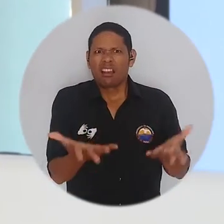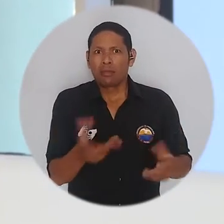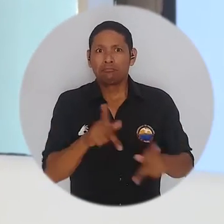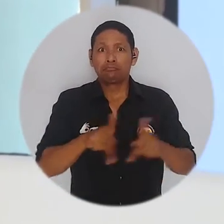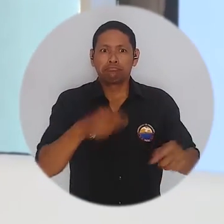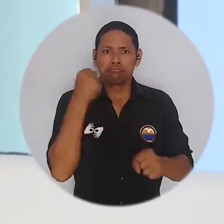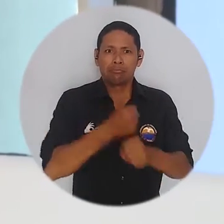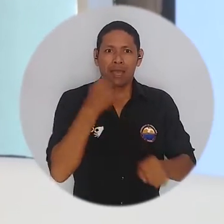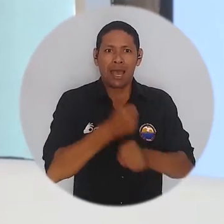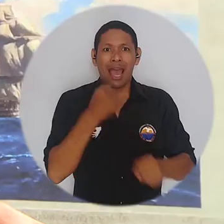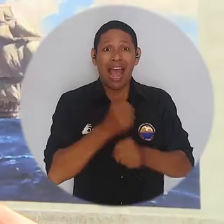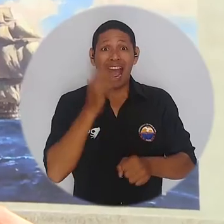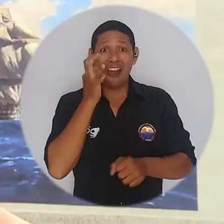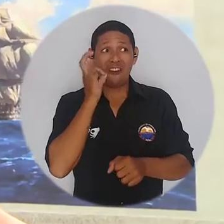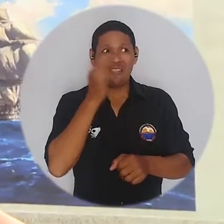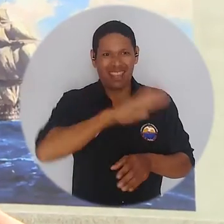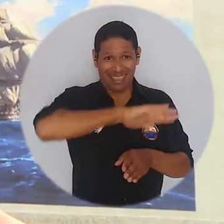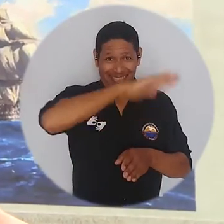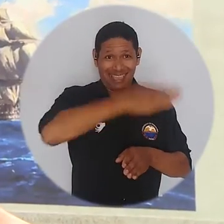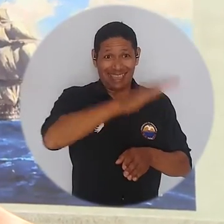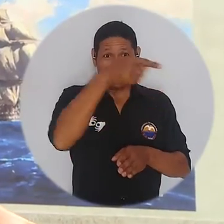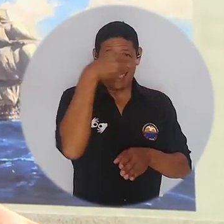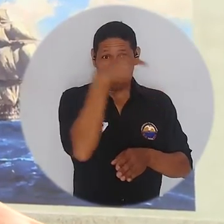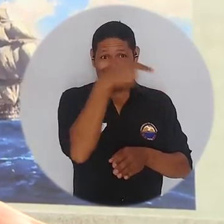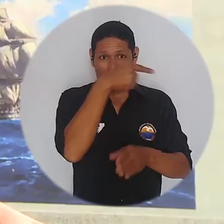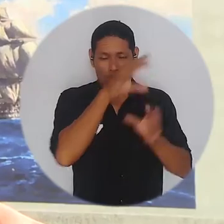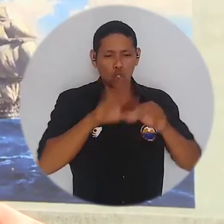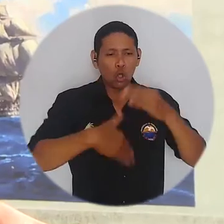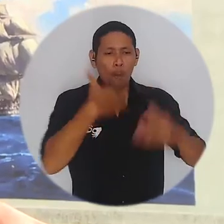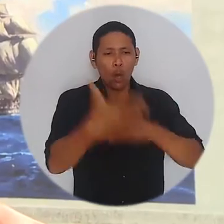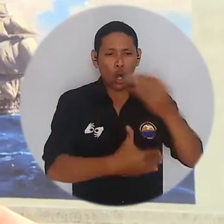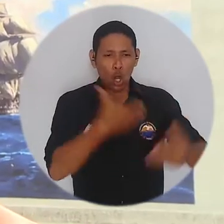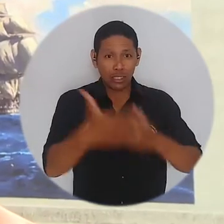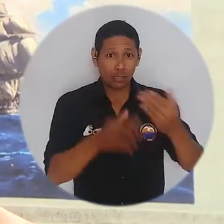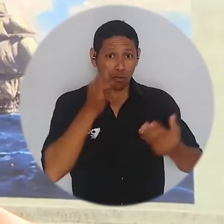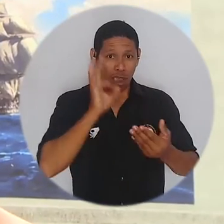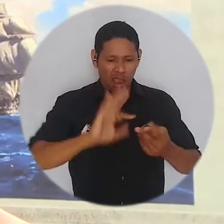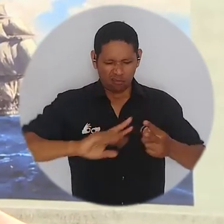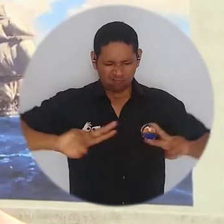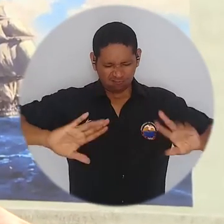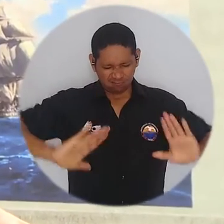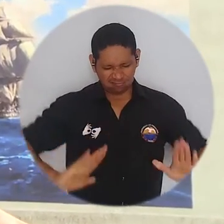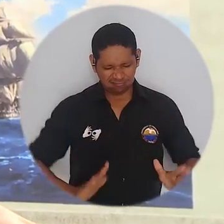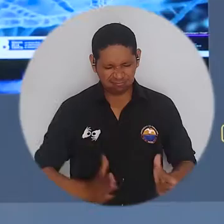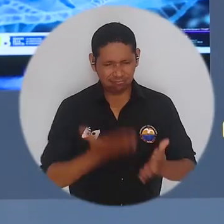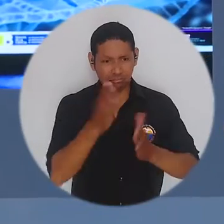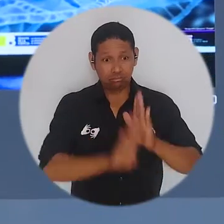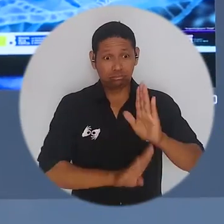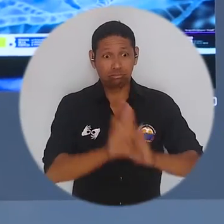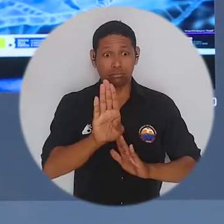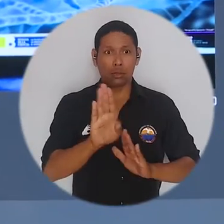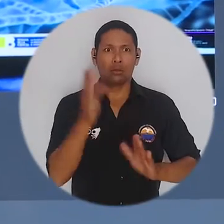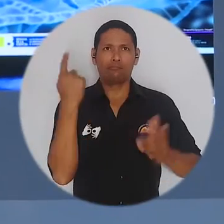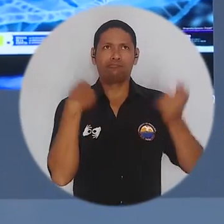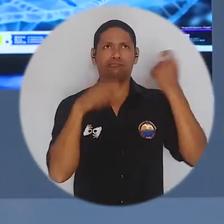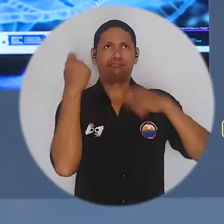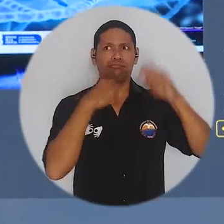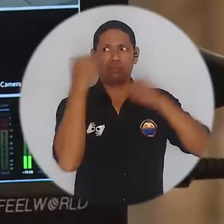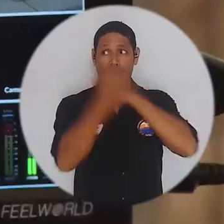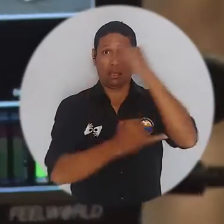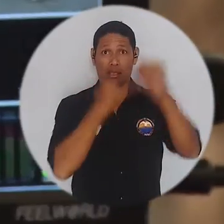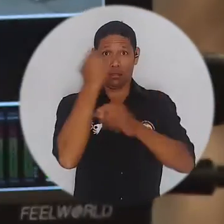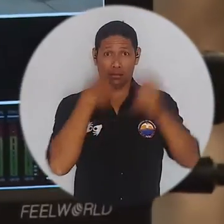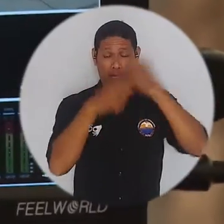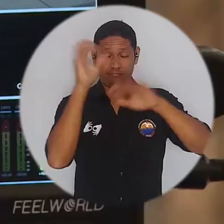condiciones de los caficultores de la Sierra Nevada de Santa Marta y mejorar los procesos de fermentación de este grano para mejorar bebidas de calidad que sean